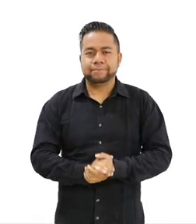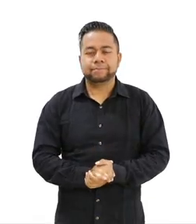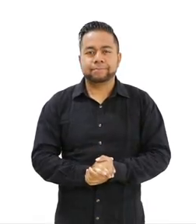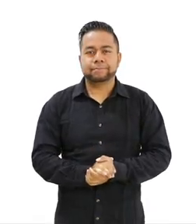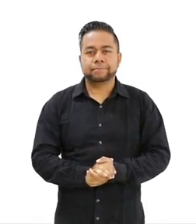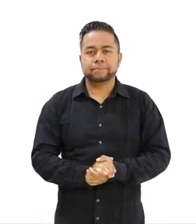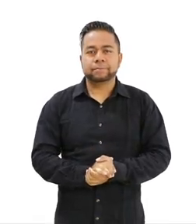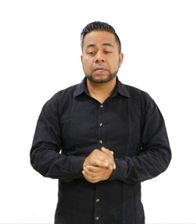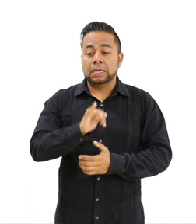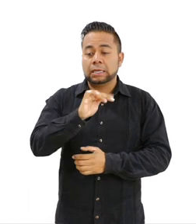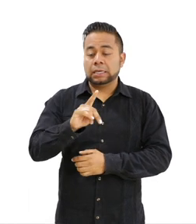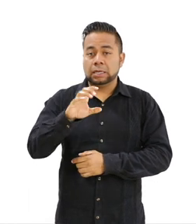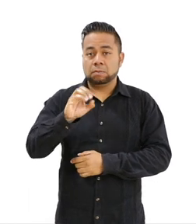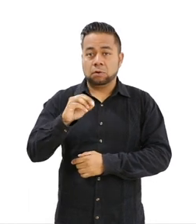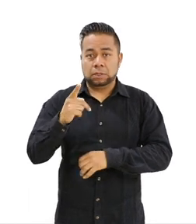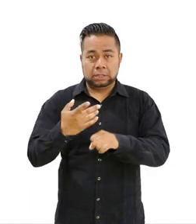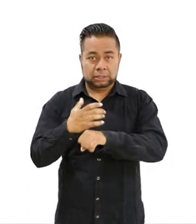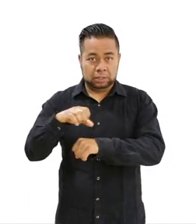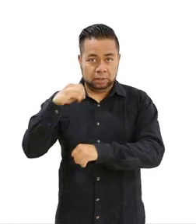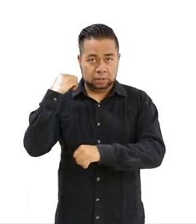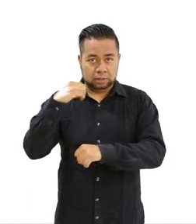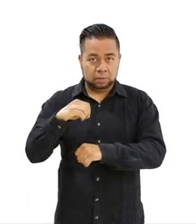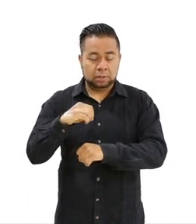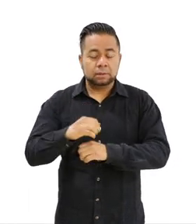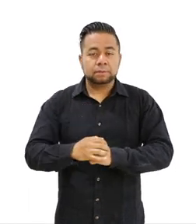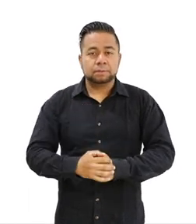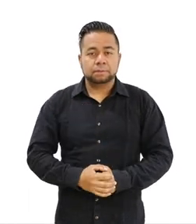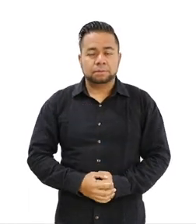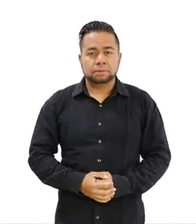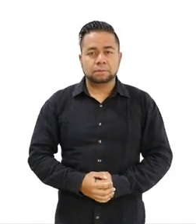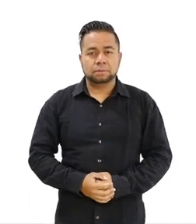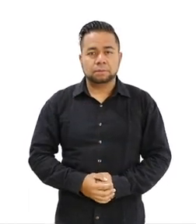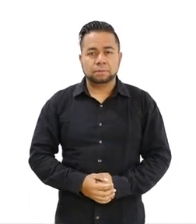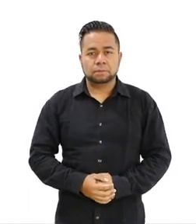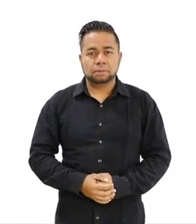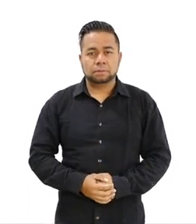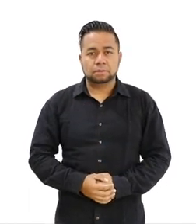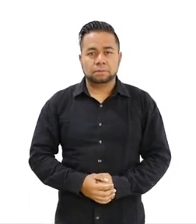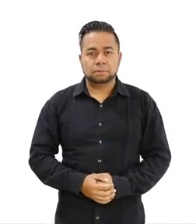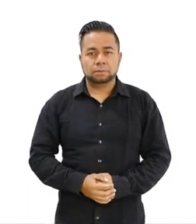Instituto Estatal Electoral y de Participación Ciudadana de Oaxaca.